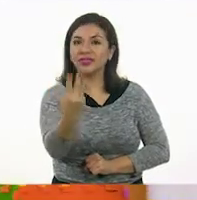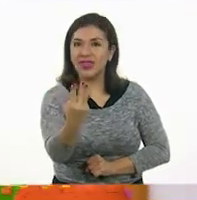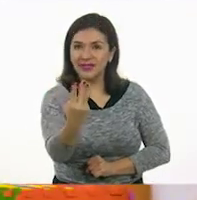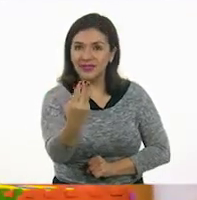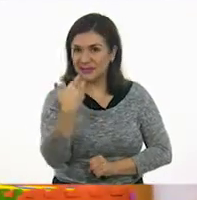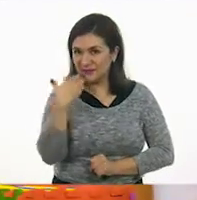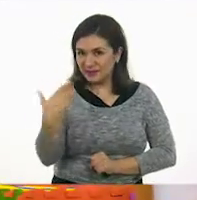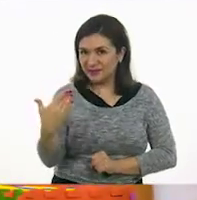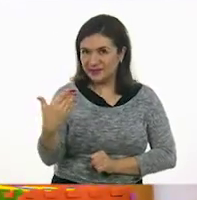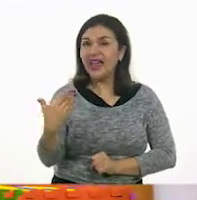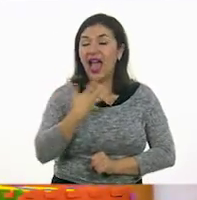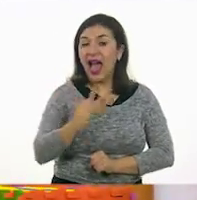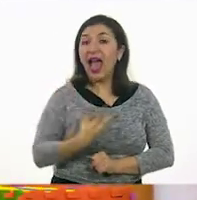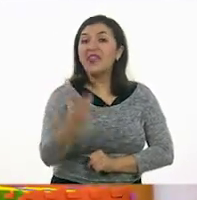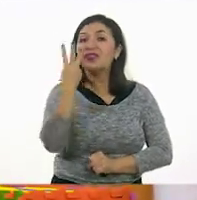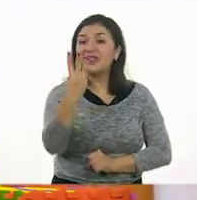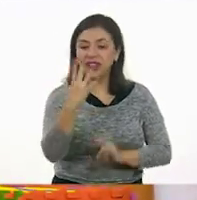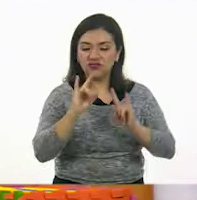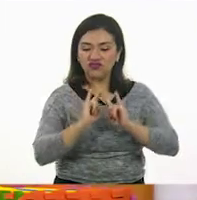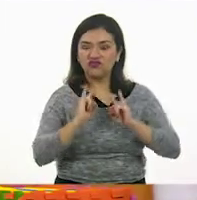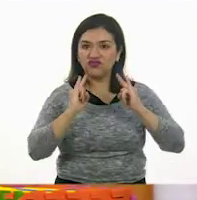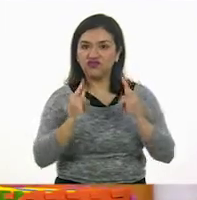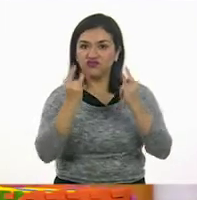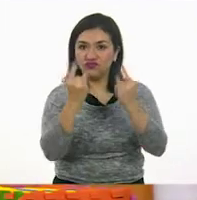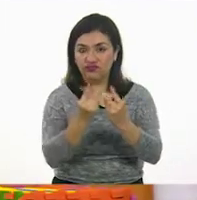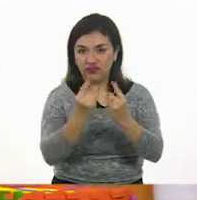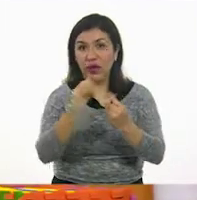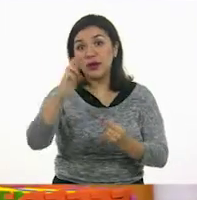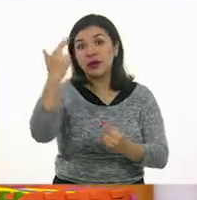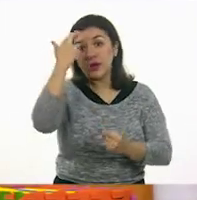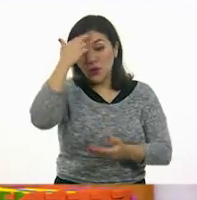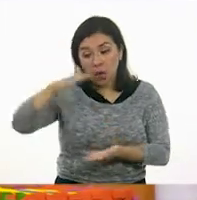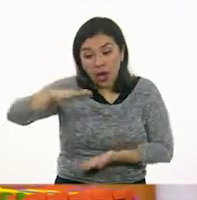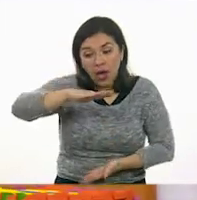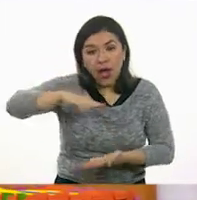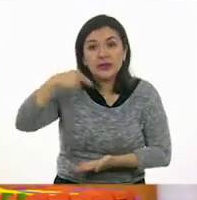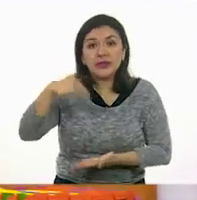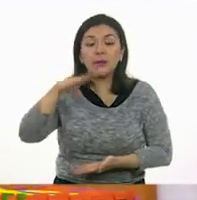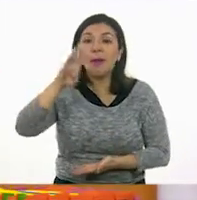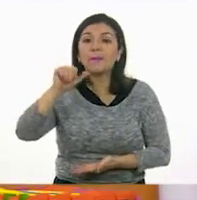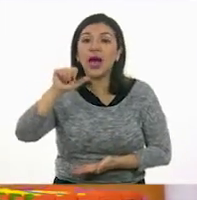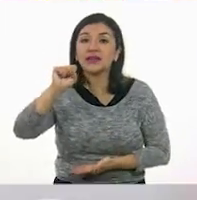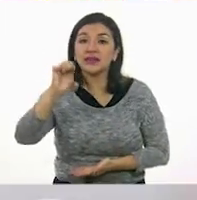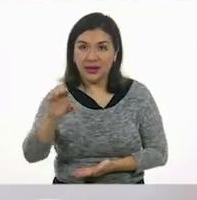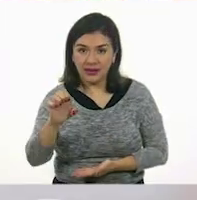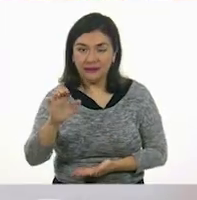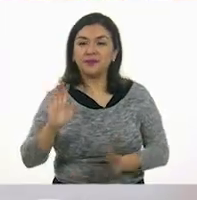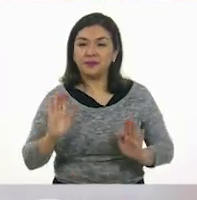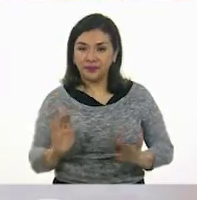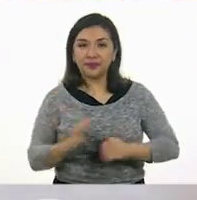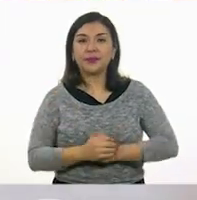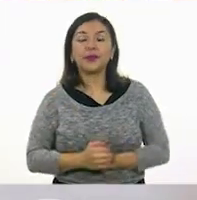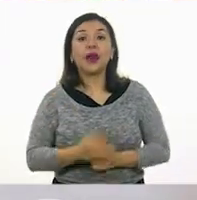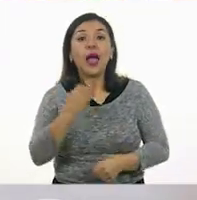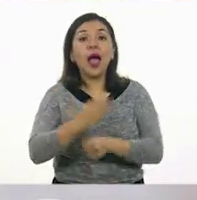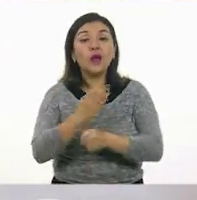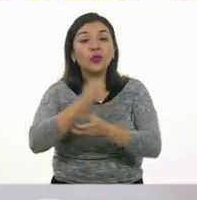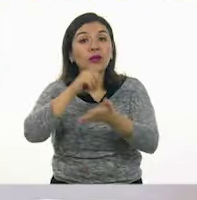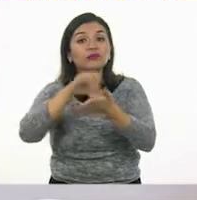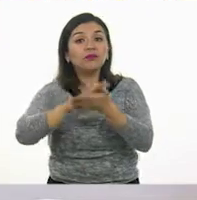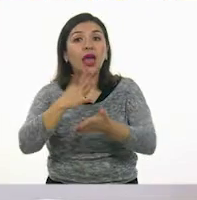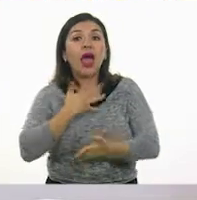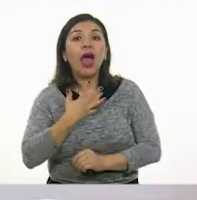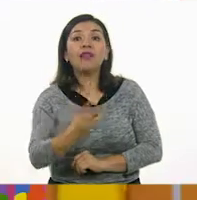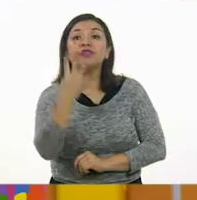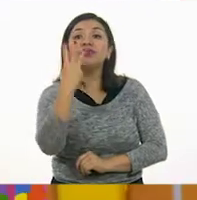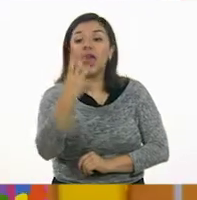Y tres. Tengo tres caras porque estas recuerdan que se llaman bases. Exactamente. Entonces vamos a poner que tenemos... Tres caras.